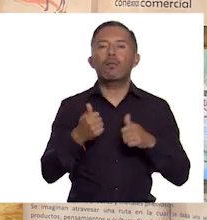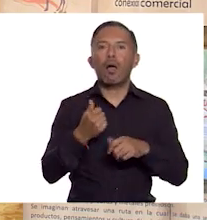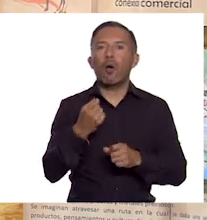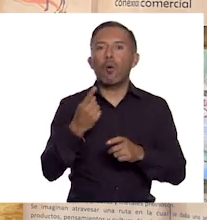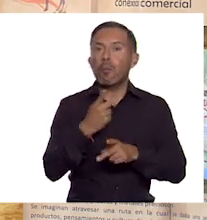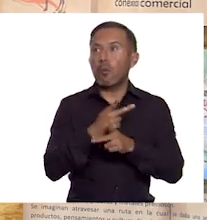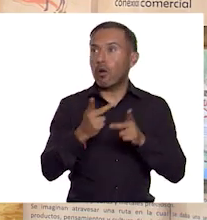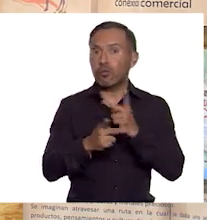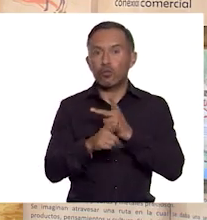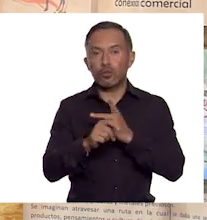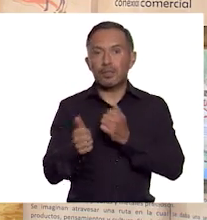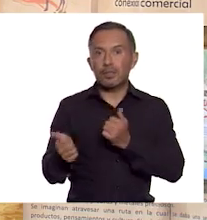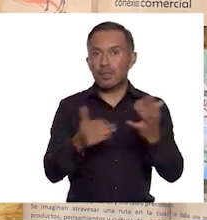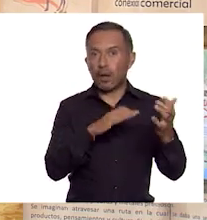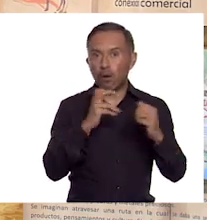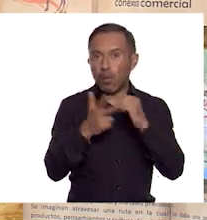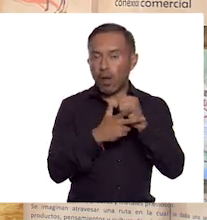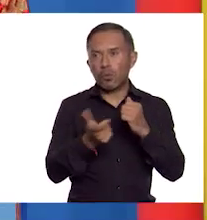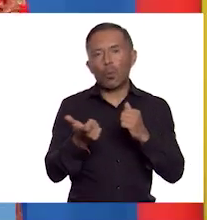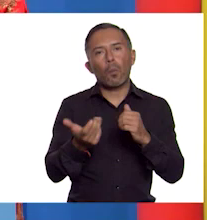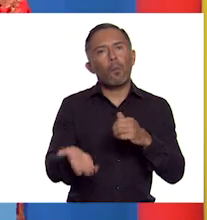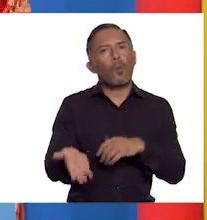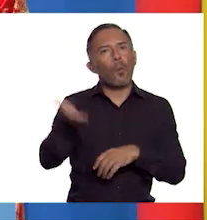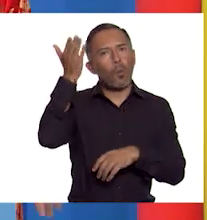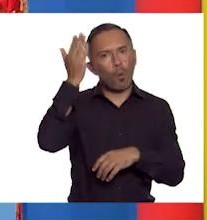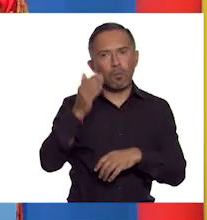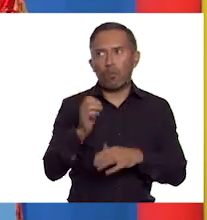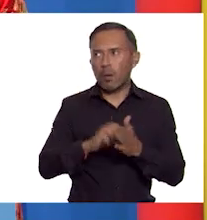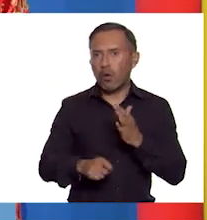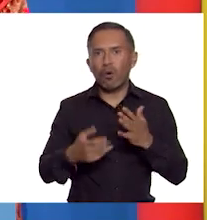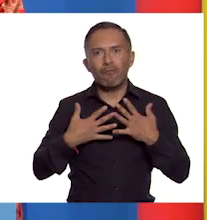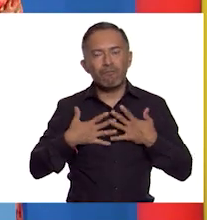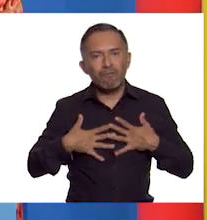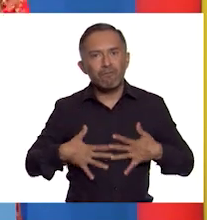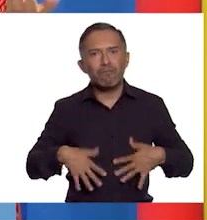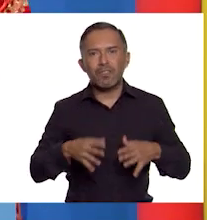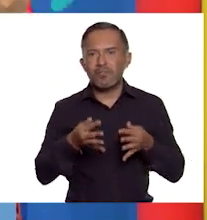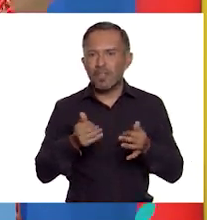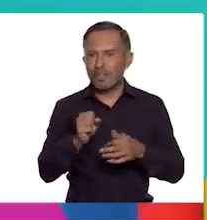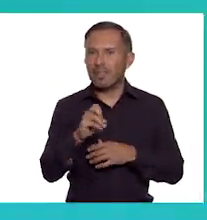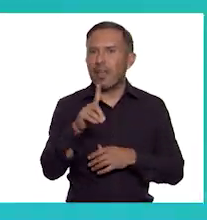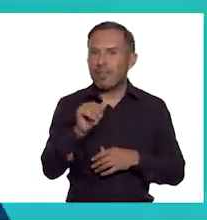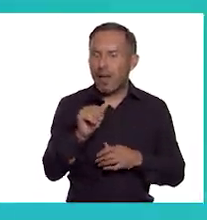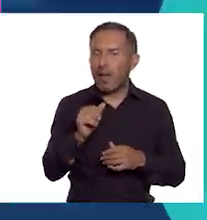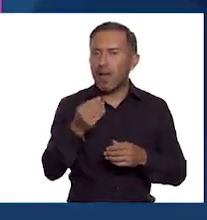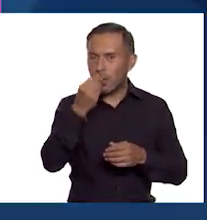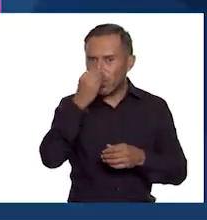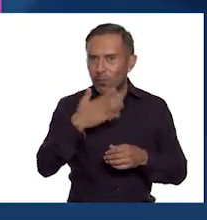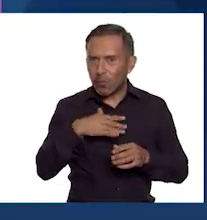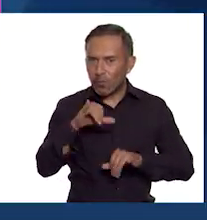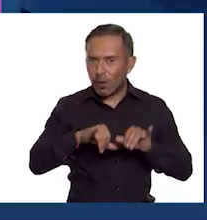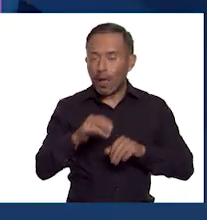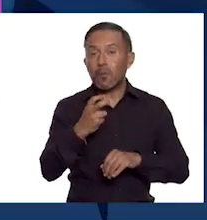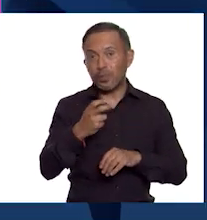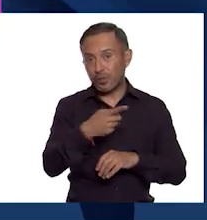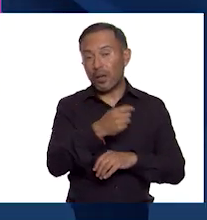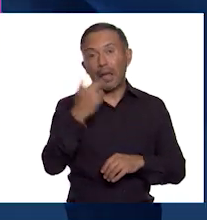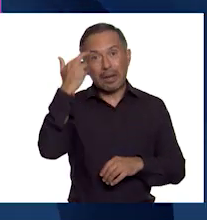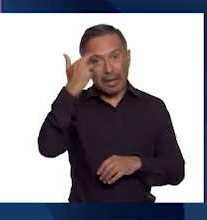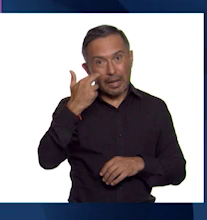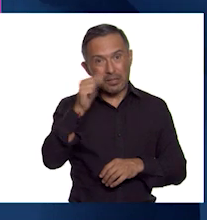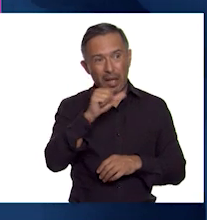al llegar a Europa, como la sede y las especies. ¡Claro! Por ello, solo los reyes y señores feudales podrían comprarlas.